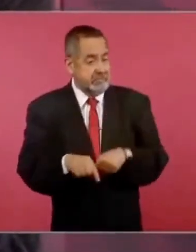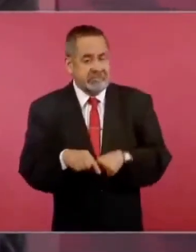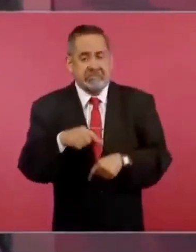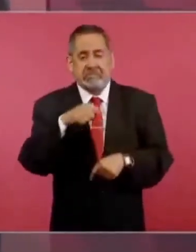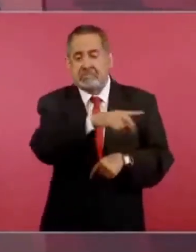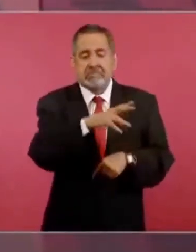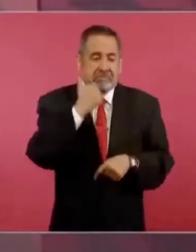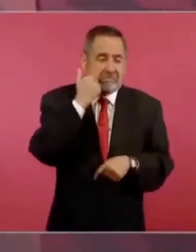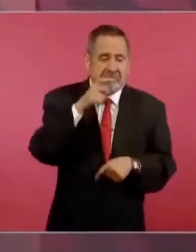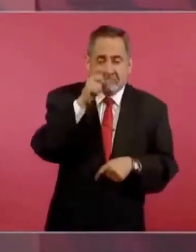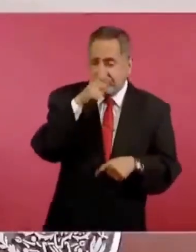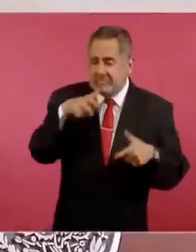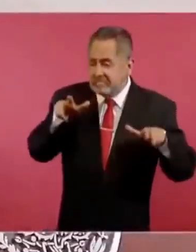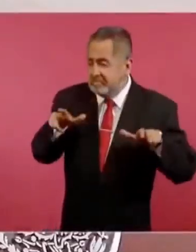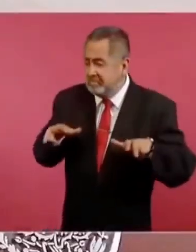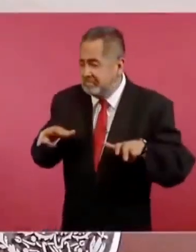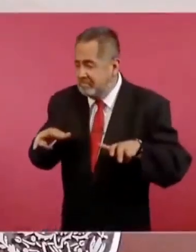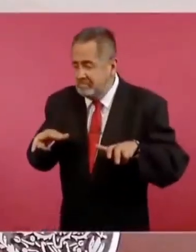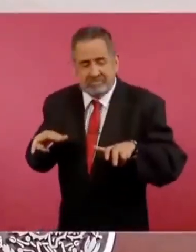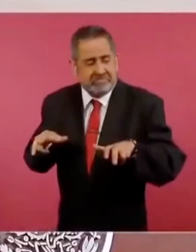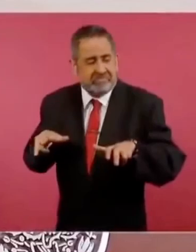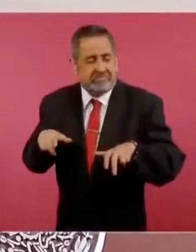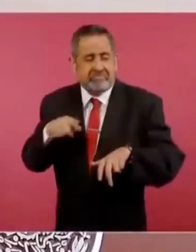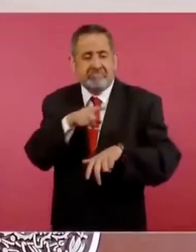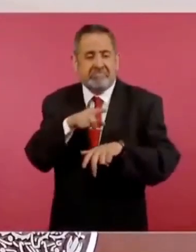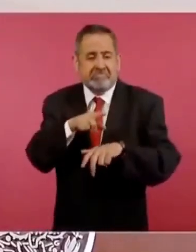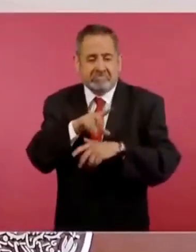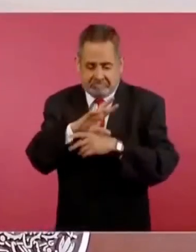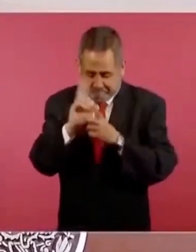águila y se fue como una gallina mojada.